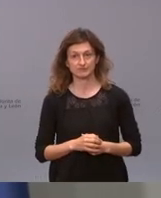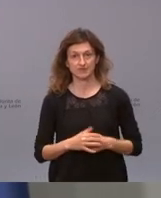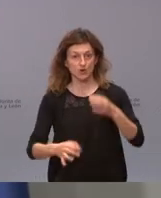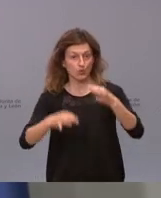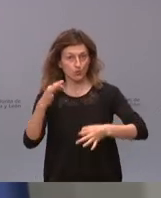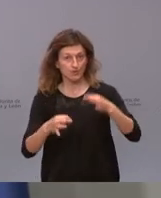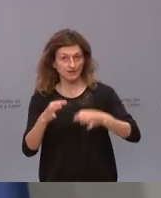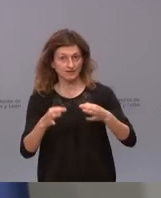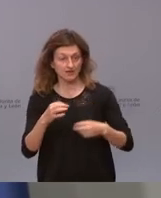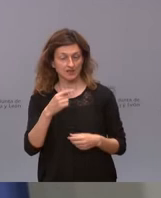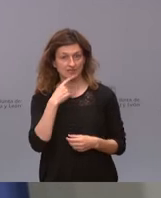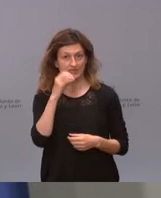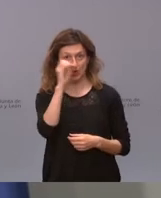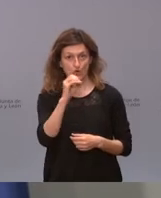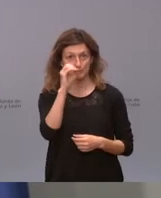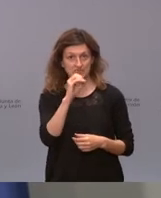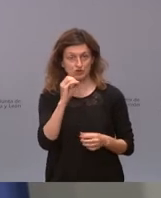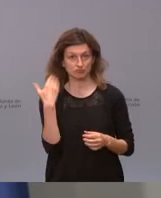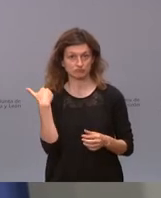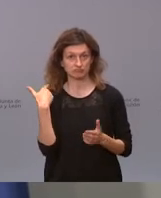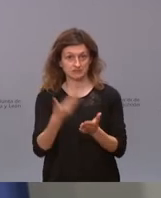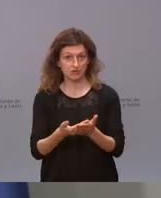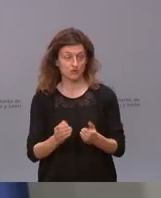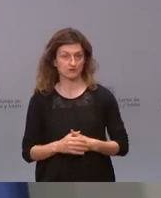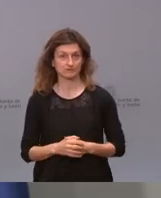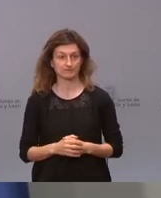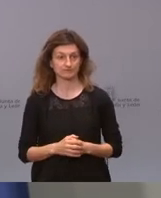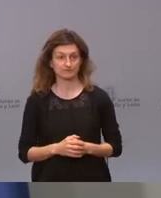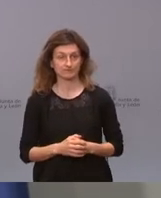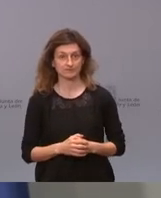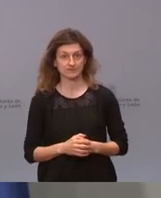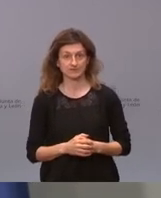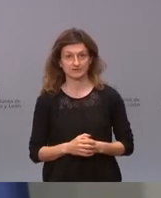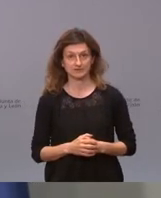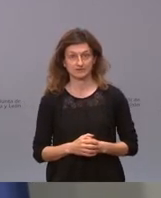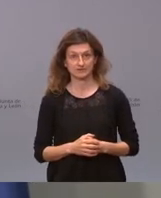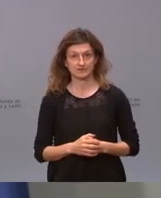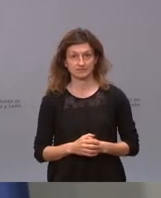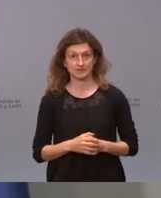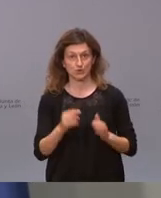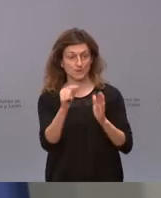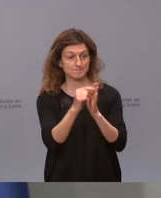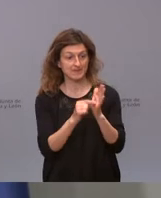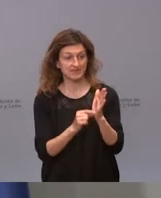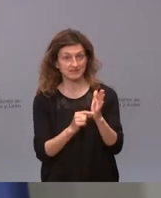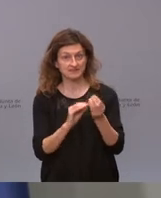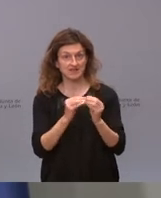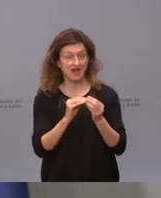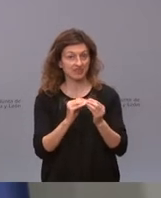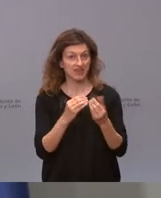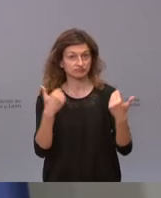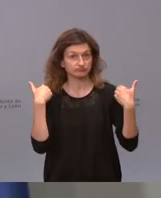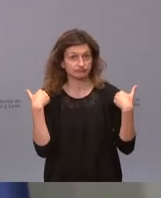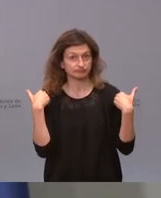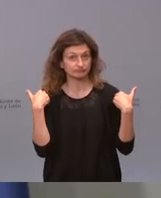que se han manifestado a lo largo de estos días. Pero vamos, sin ir más lejos, ¿quién tiene que ejecutar estas medidas? ¿Quién